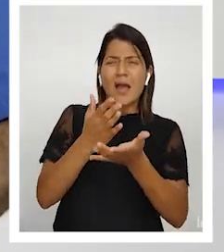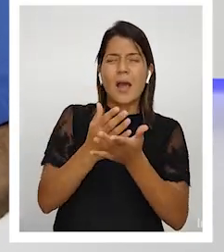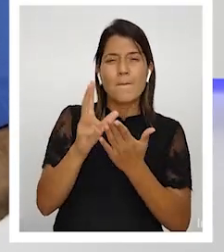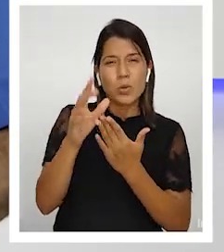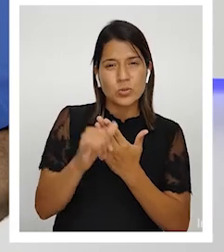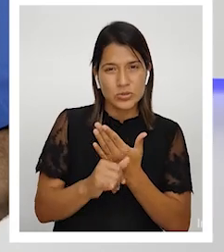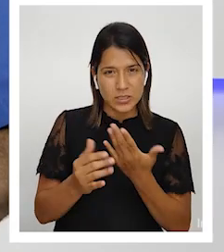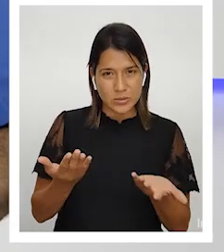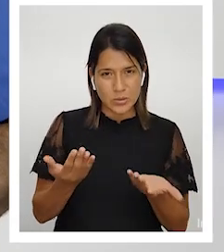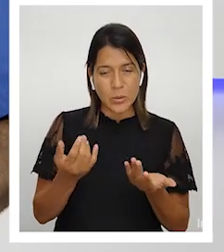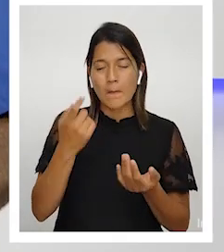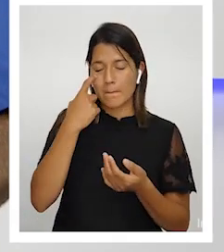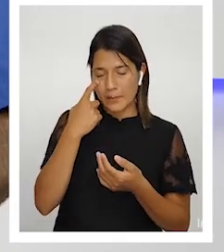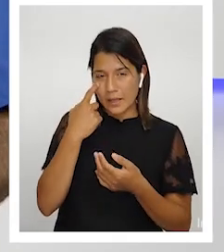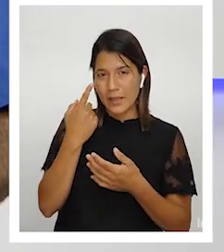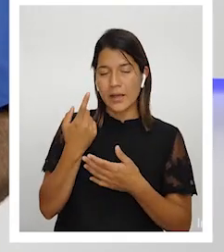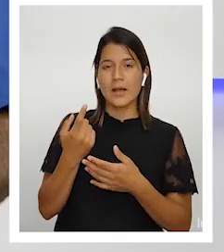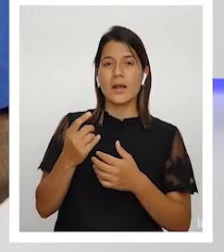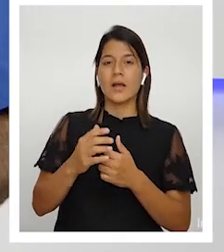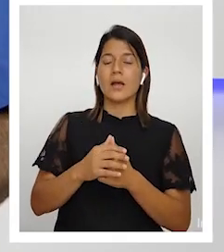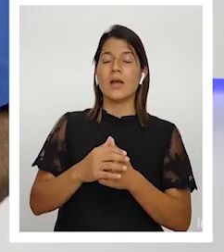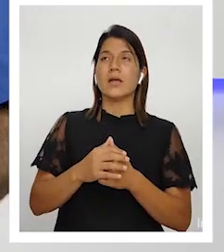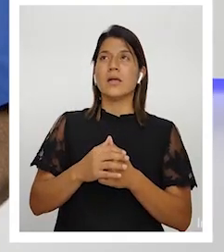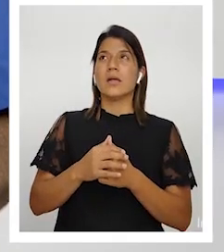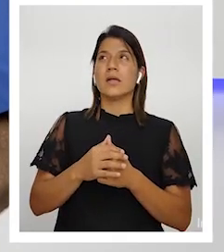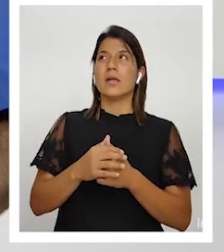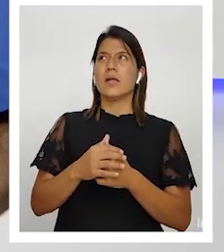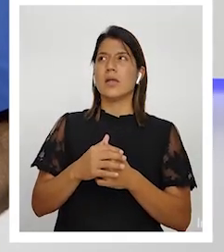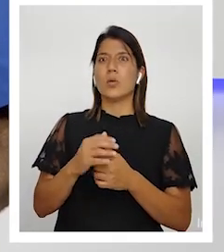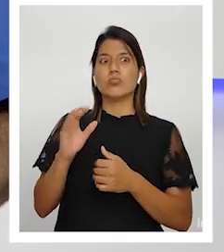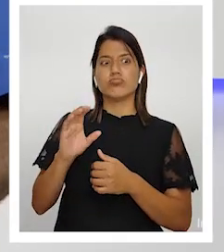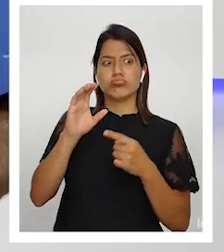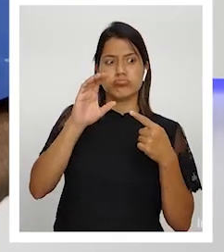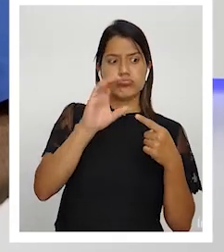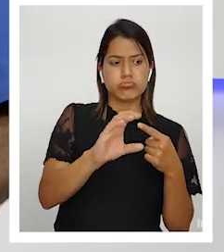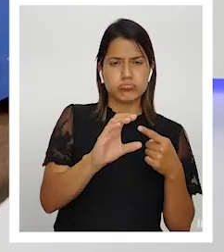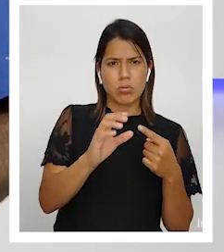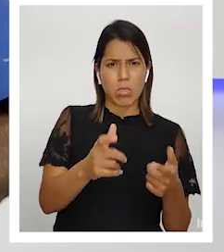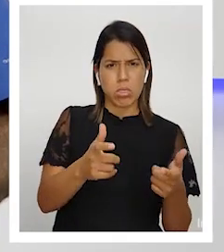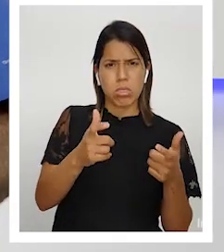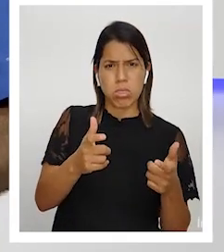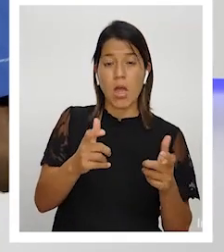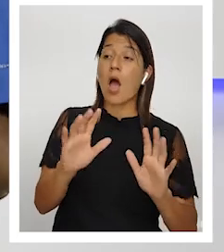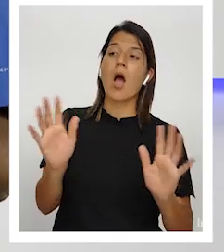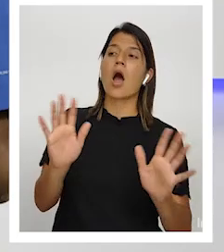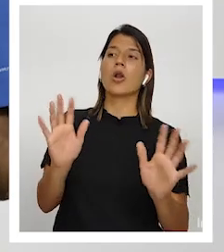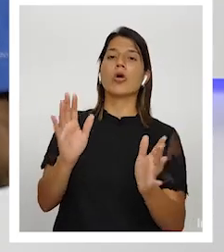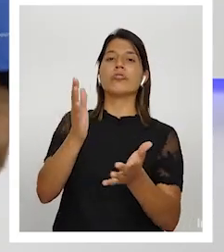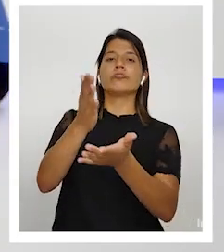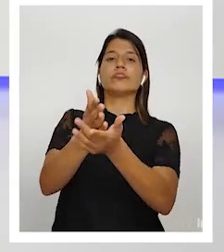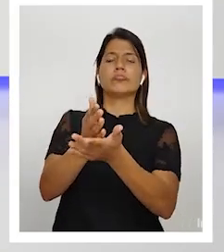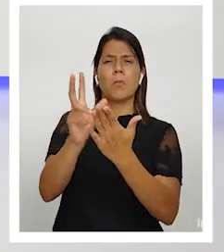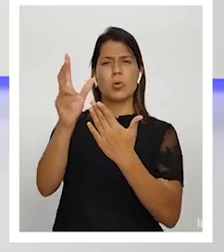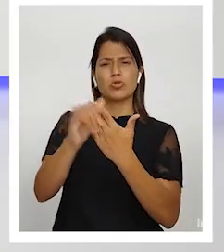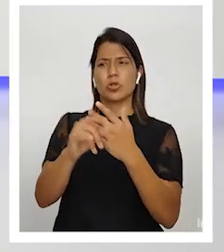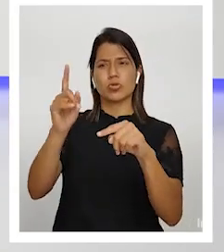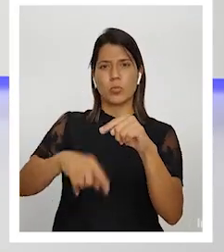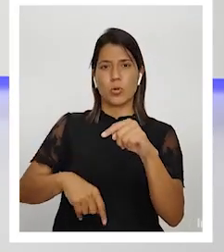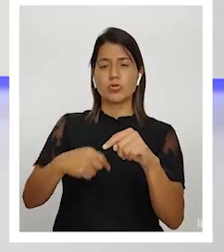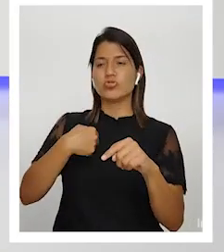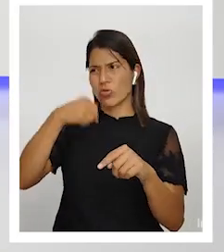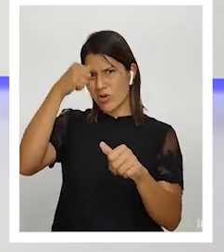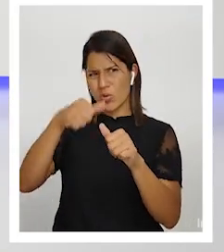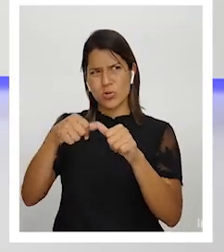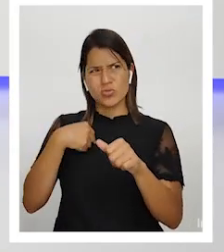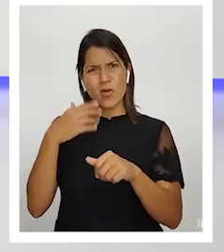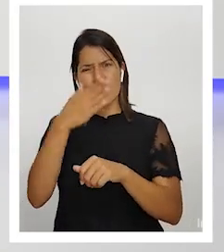inversión de ciento y pico de millones no mándenlos a la casa porque no se puede yo me acuerdo que yo fui a hablar con mi hermano y digo mira